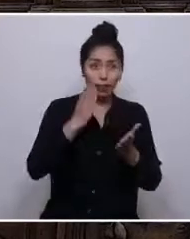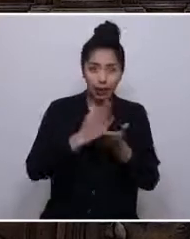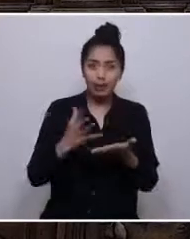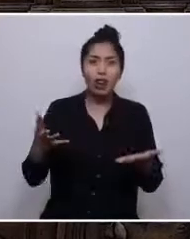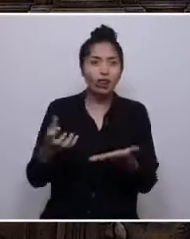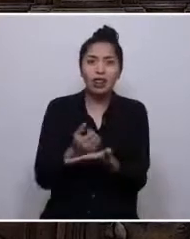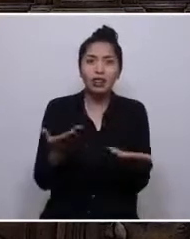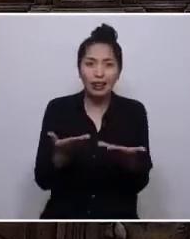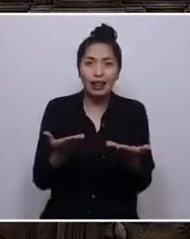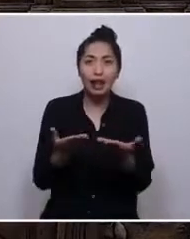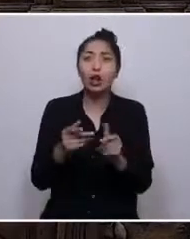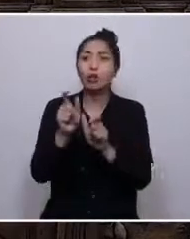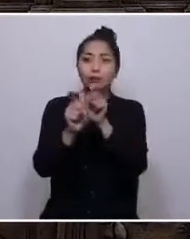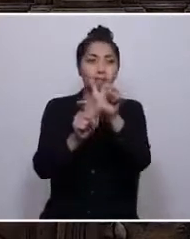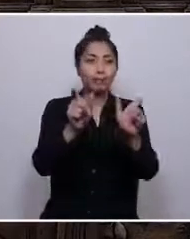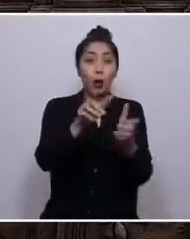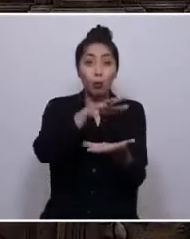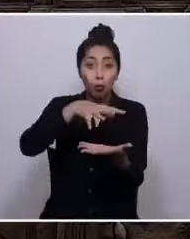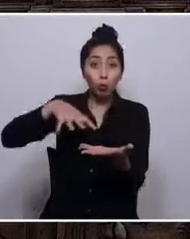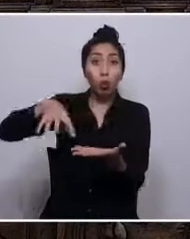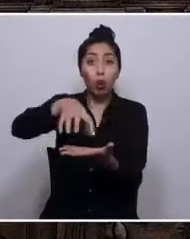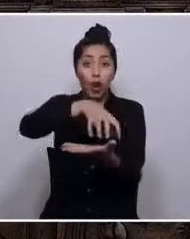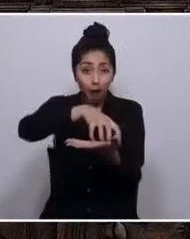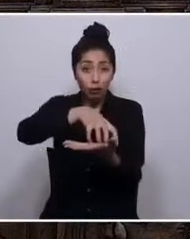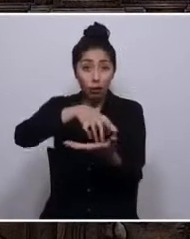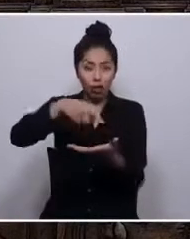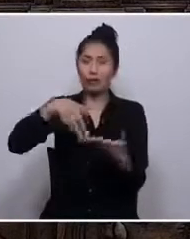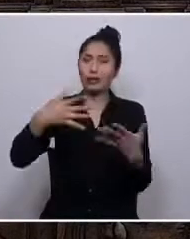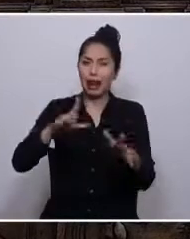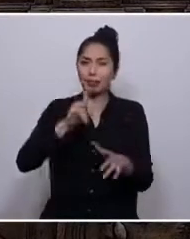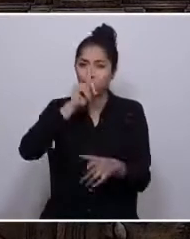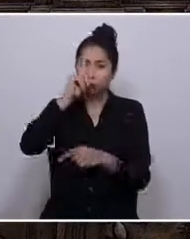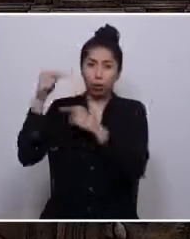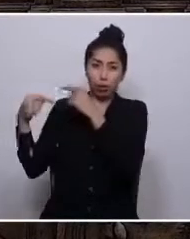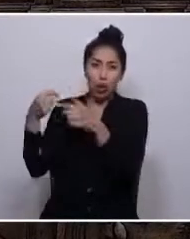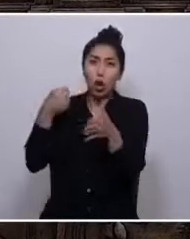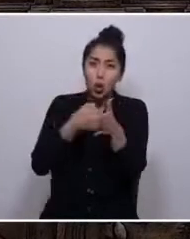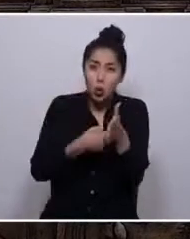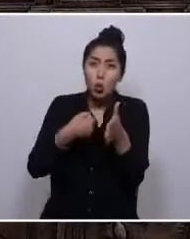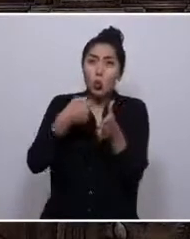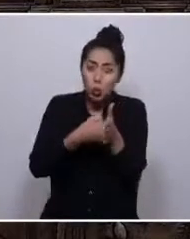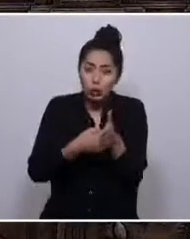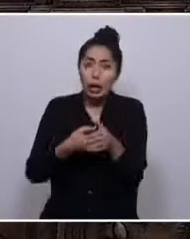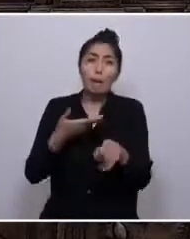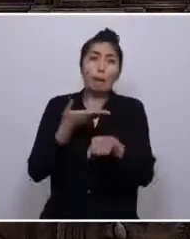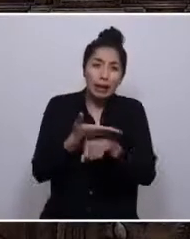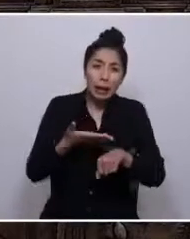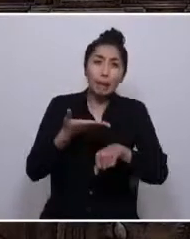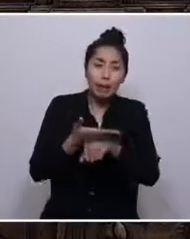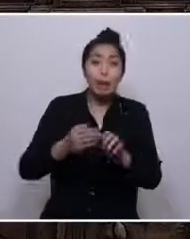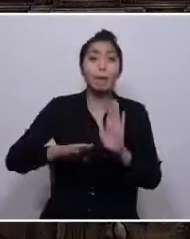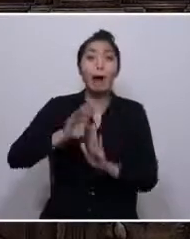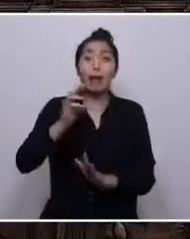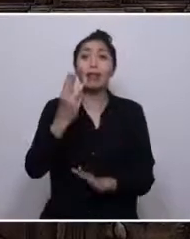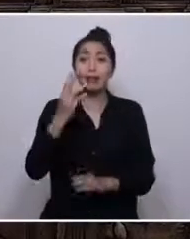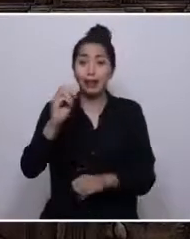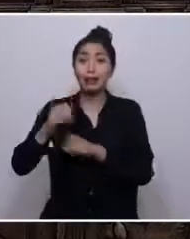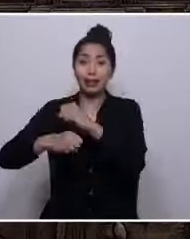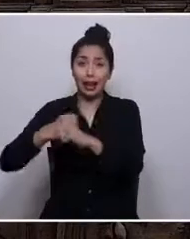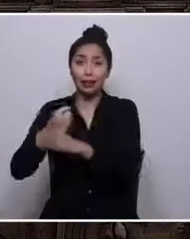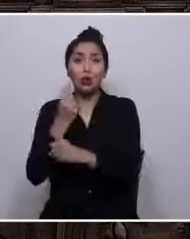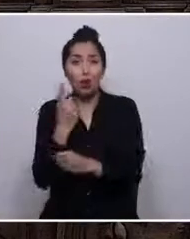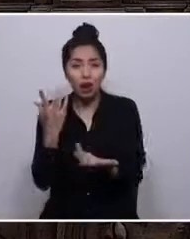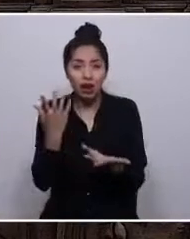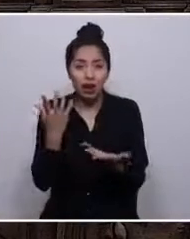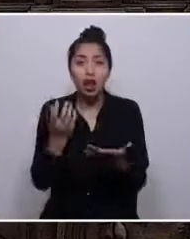pueblo, los pueblos, siguiendo su larga tradición de lucha democrática, vienen exigiendo hace más de 30 años. Esto es una